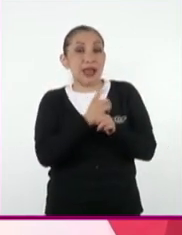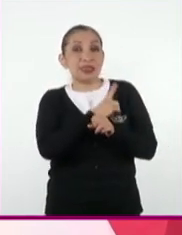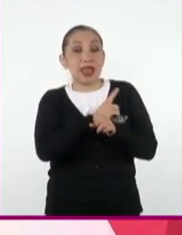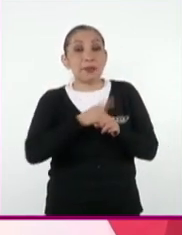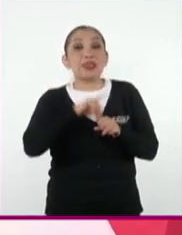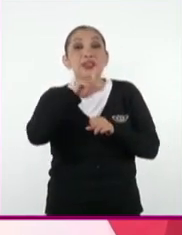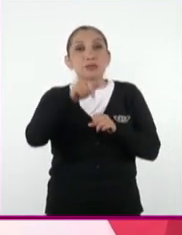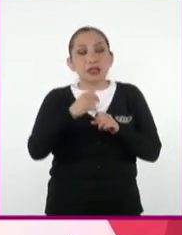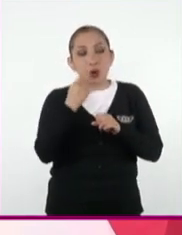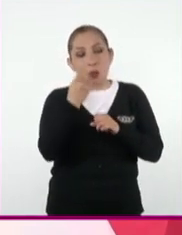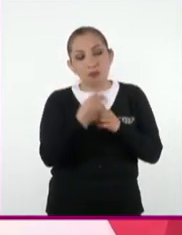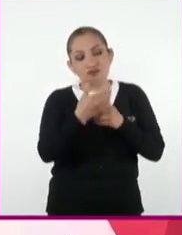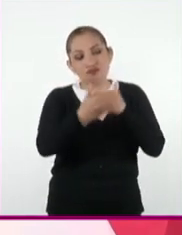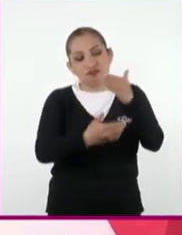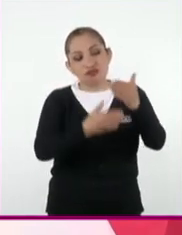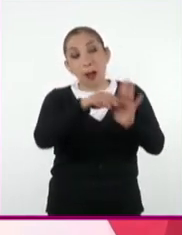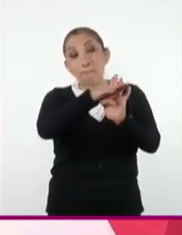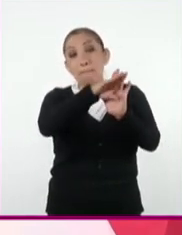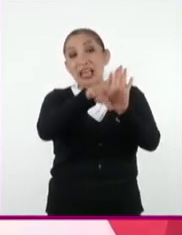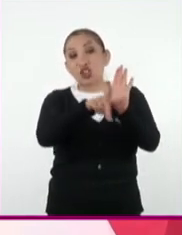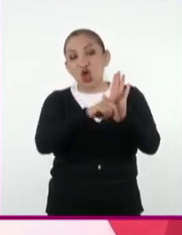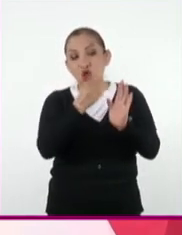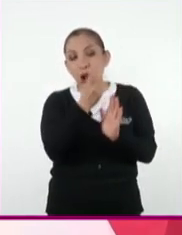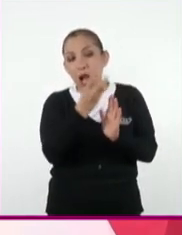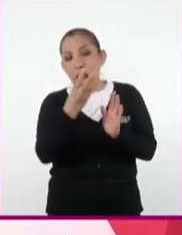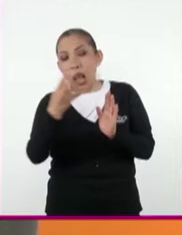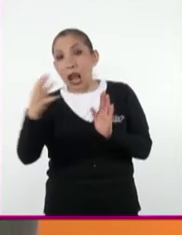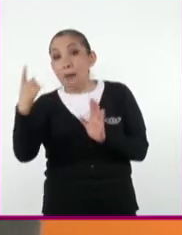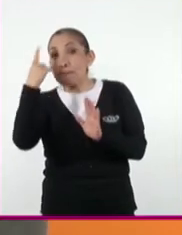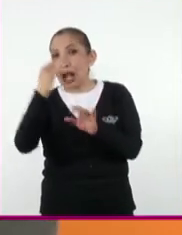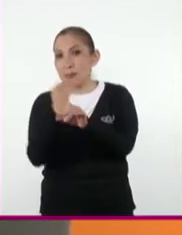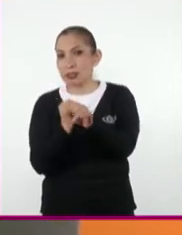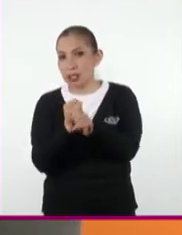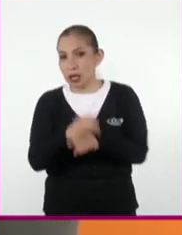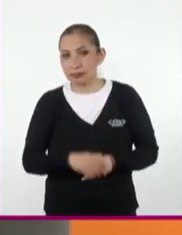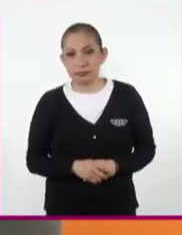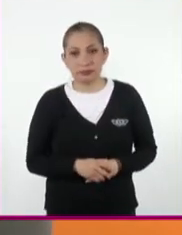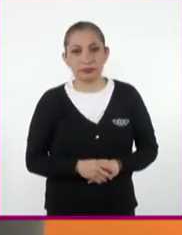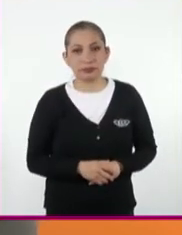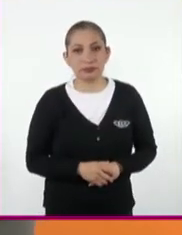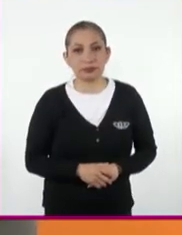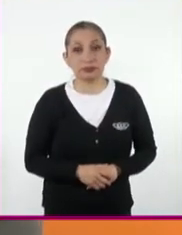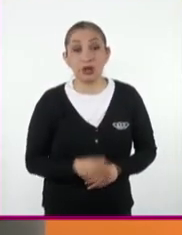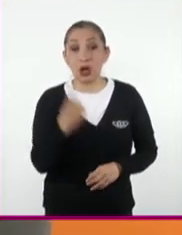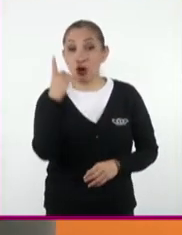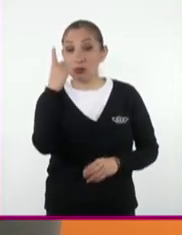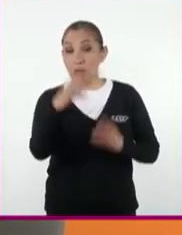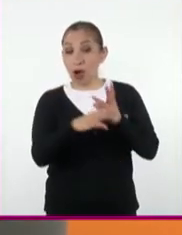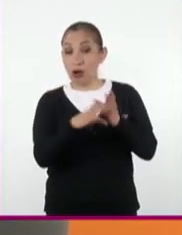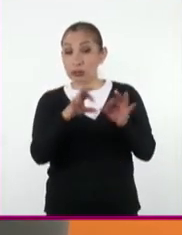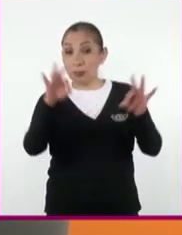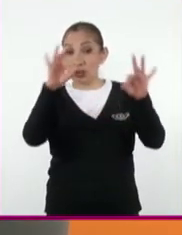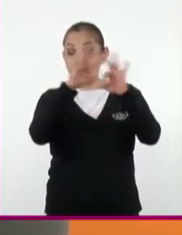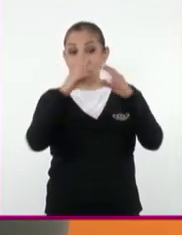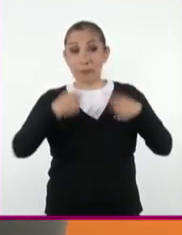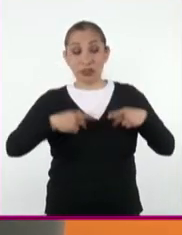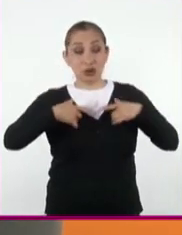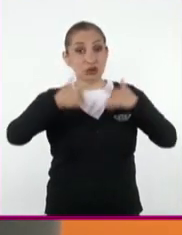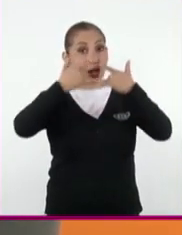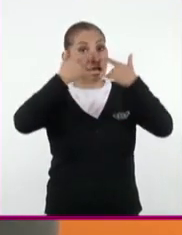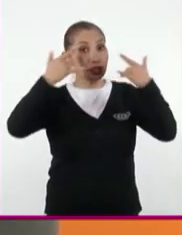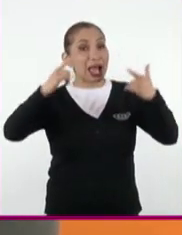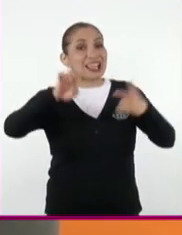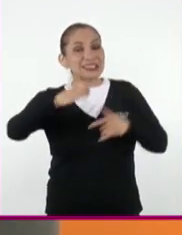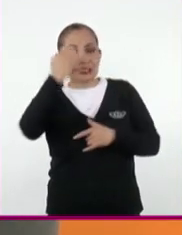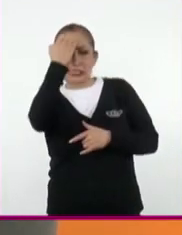serie de pasos, una metodología de investigación. El paso más importante para el historiador es hacer